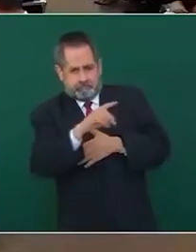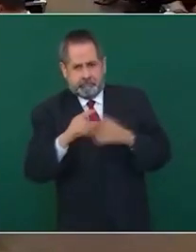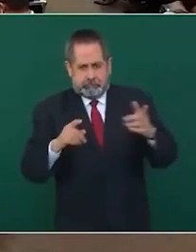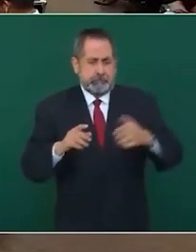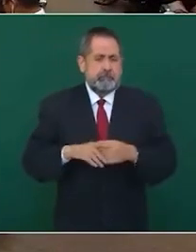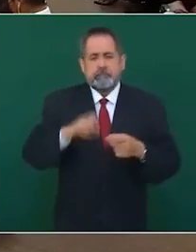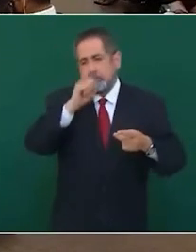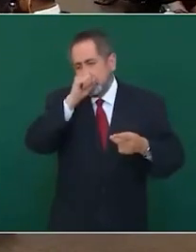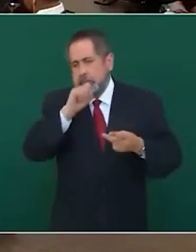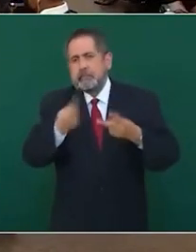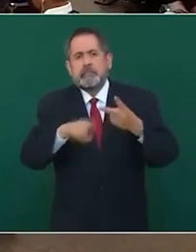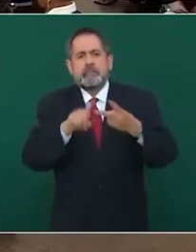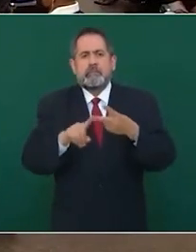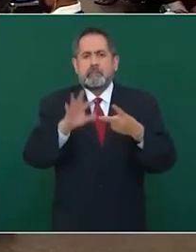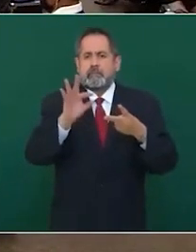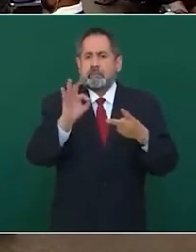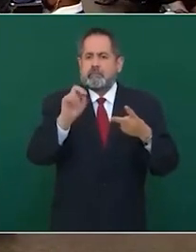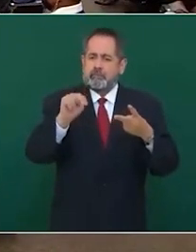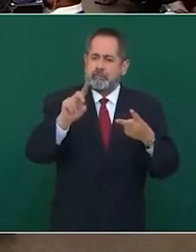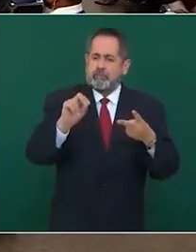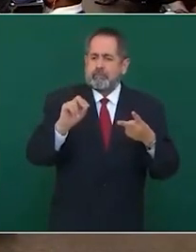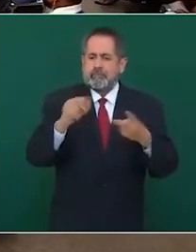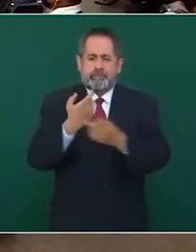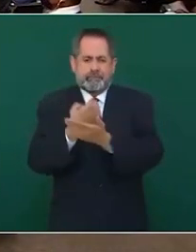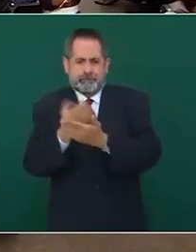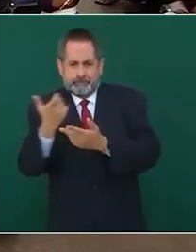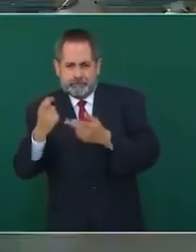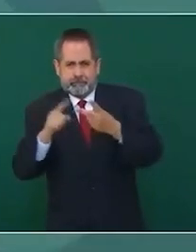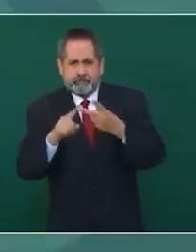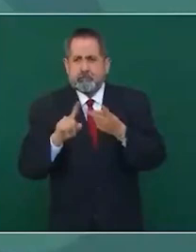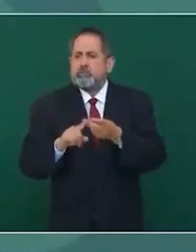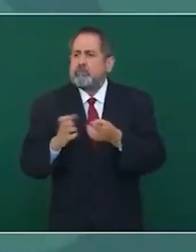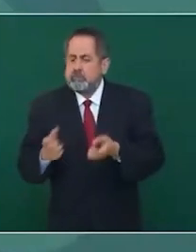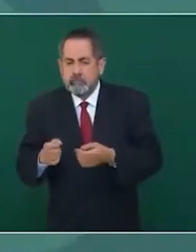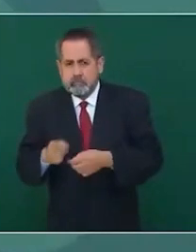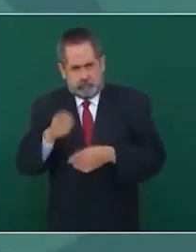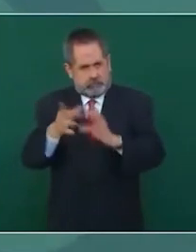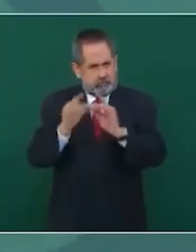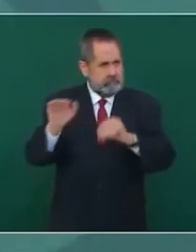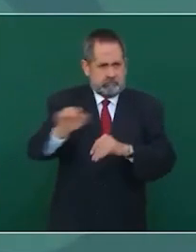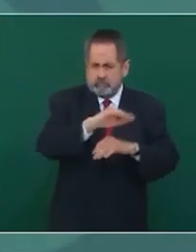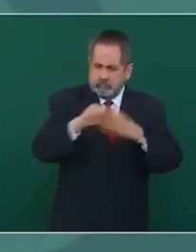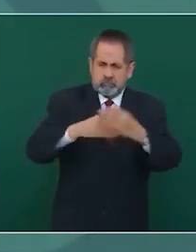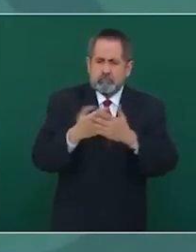financieros. Entonces, que se aclare también el origen del dinero,